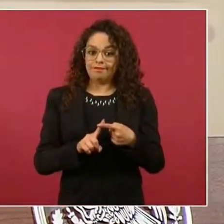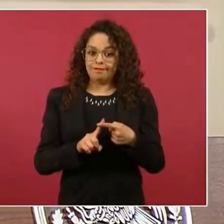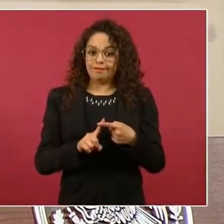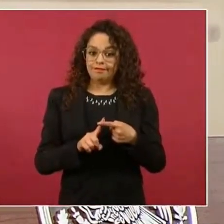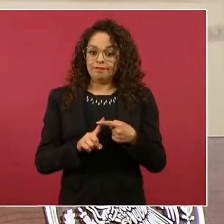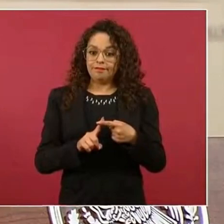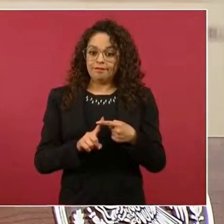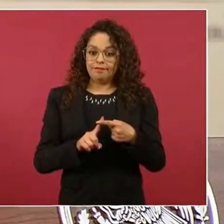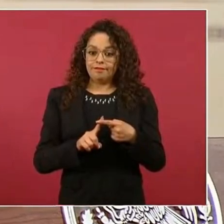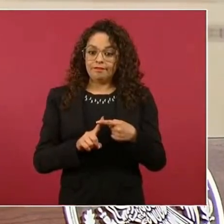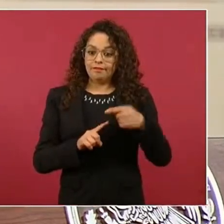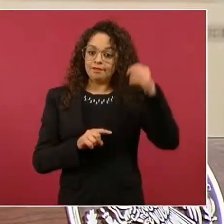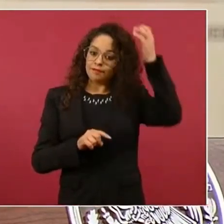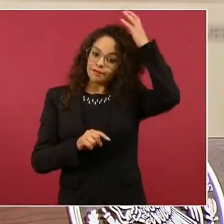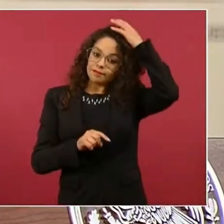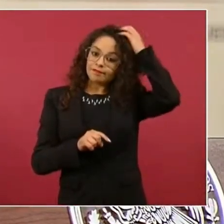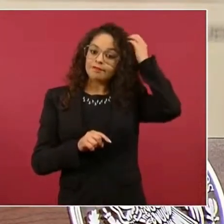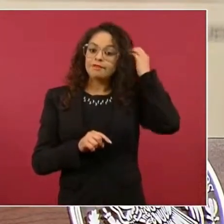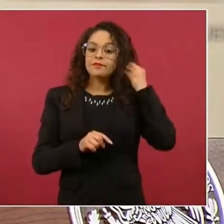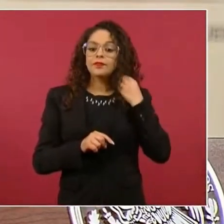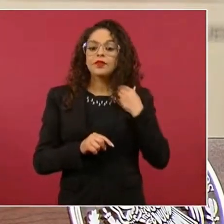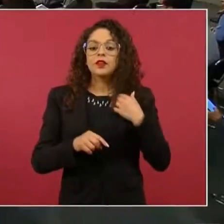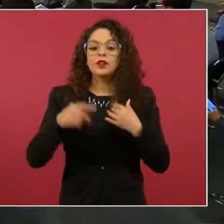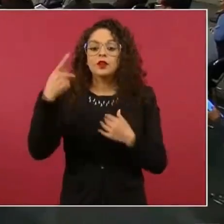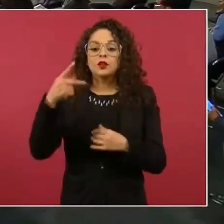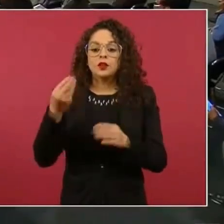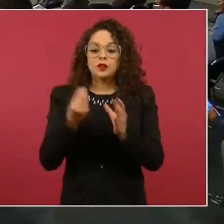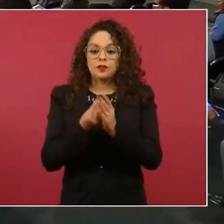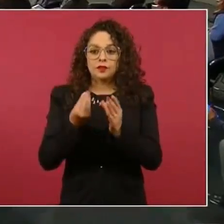el desaparecer el Estado Mayor Presidencial